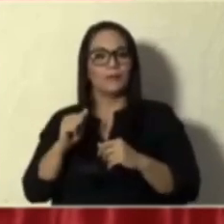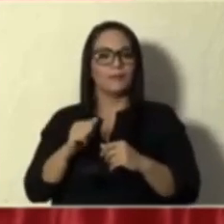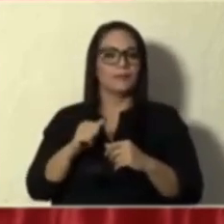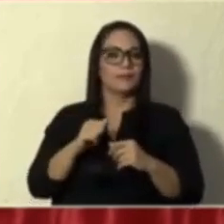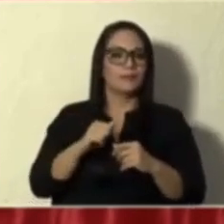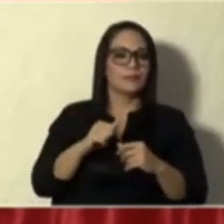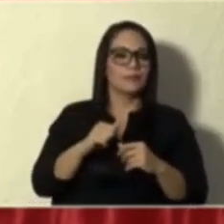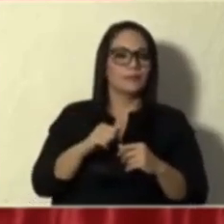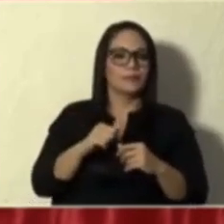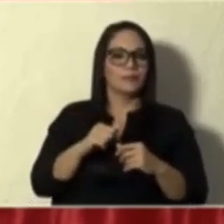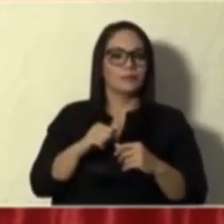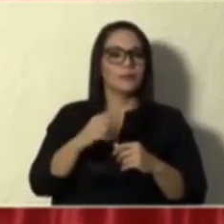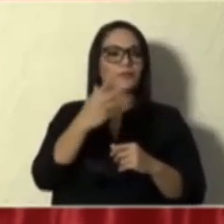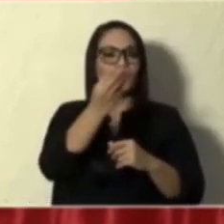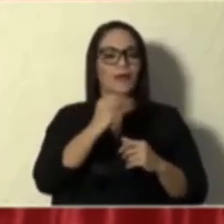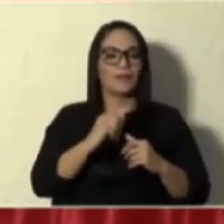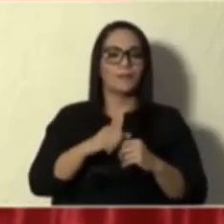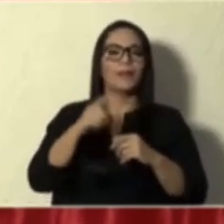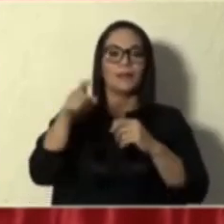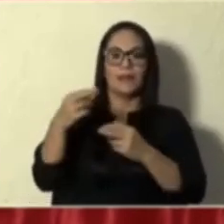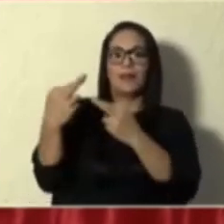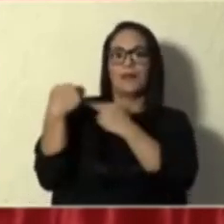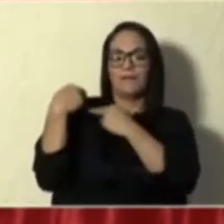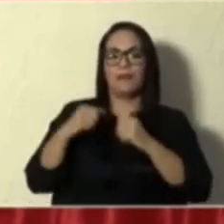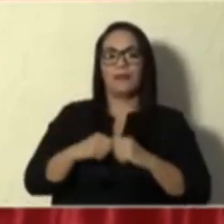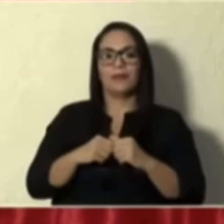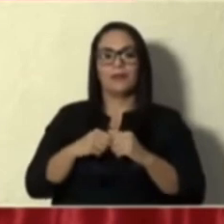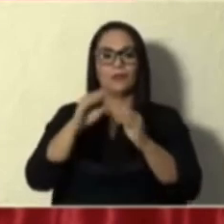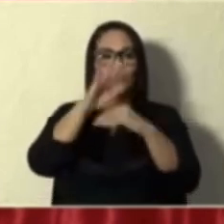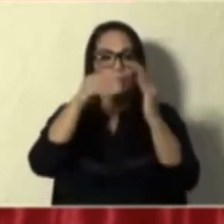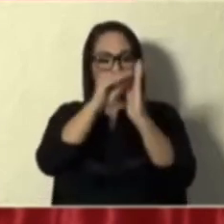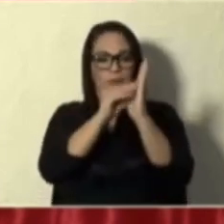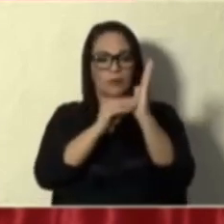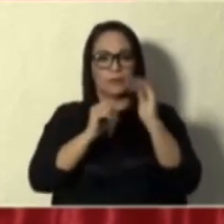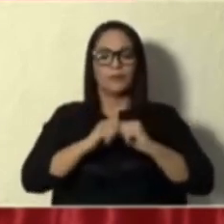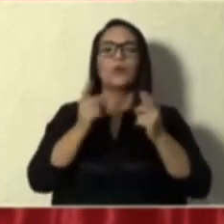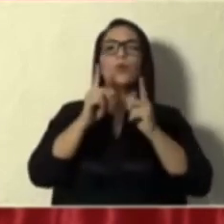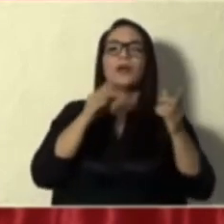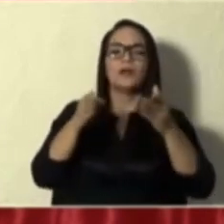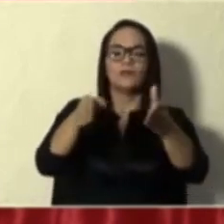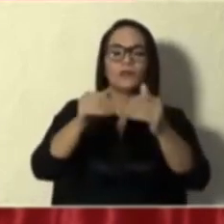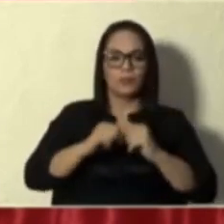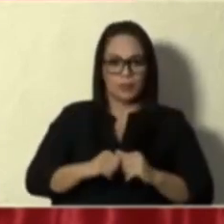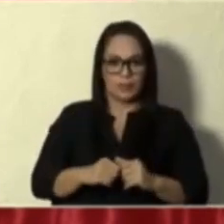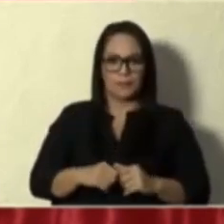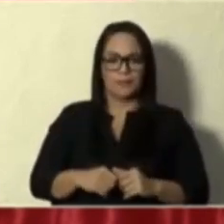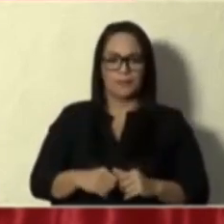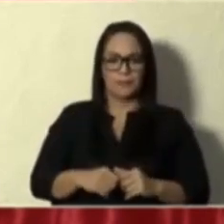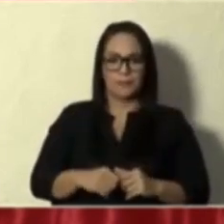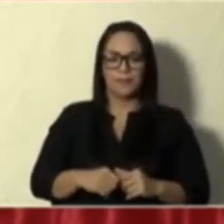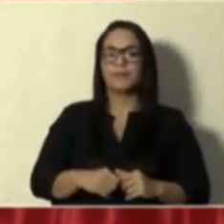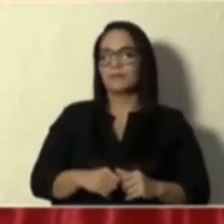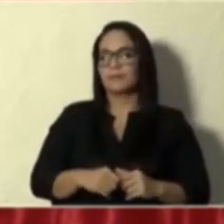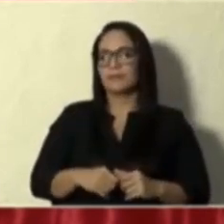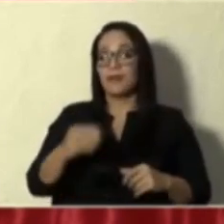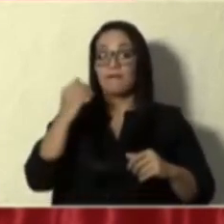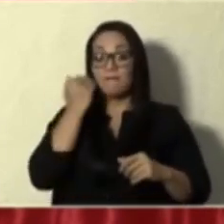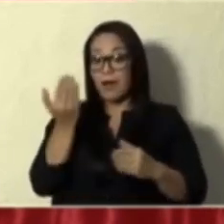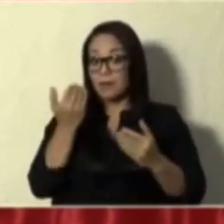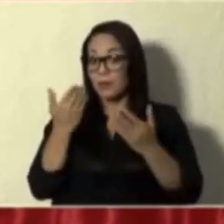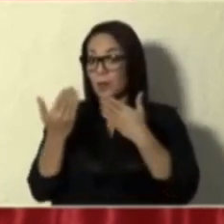no, ya se fue, tiene que llevar, está eso. ¿Cuál es la ruta? Pero no va ser una conversación fácil,